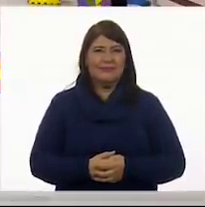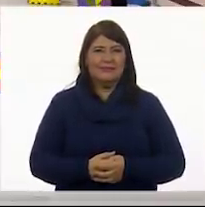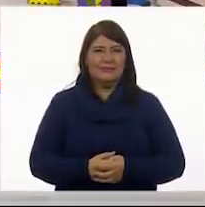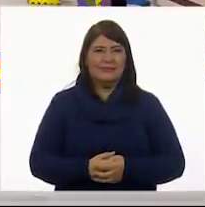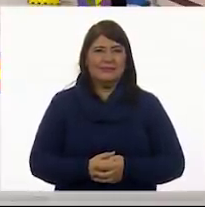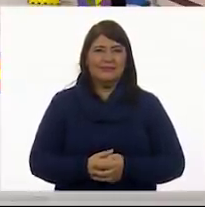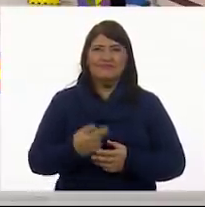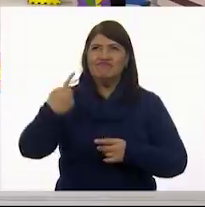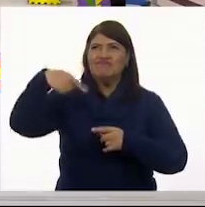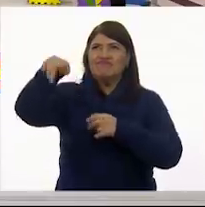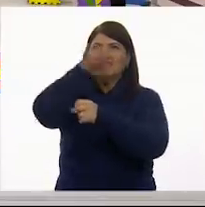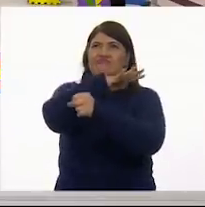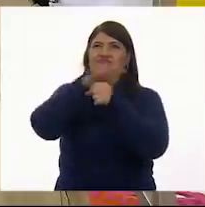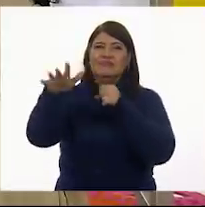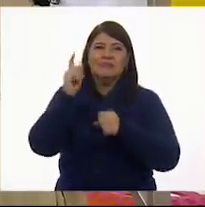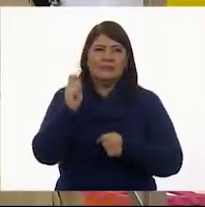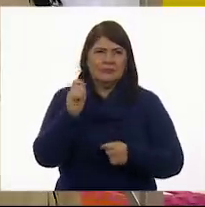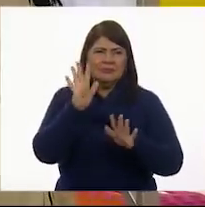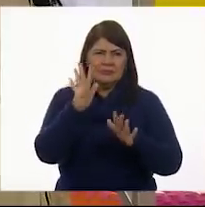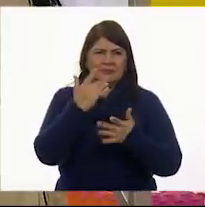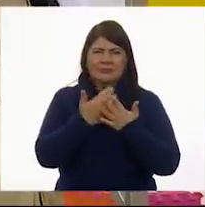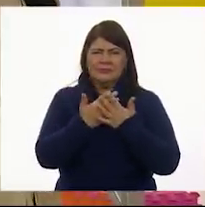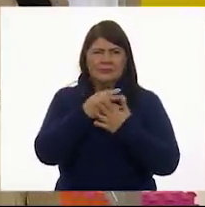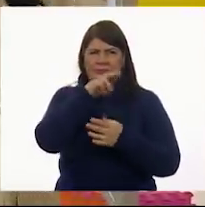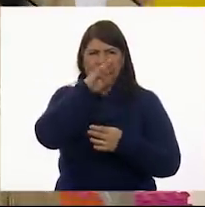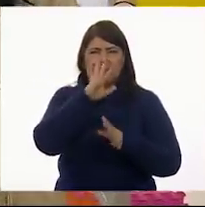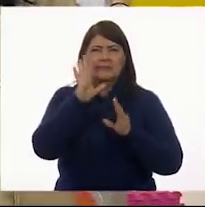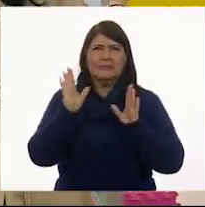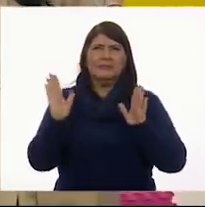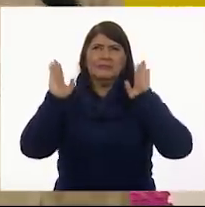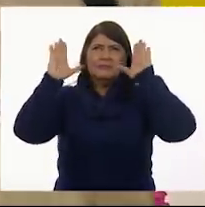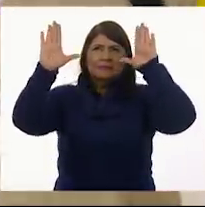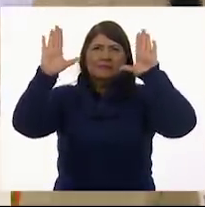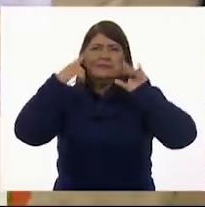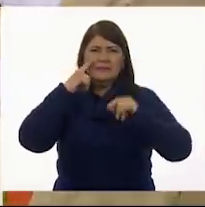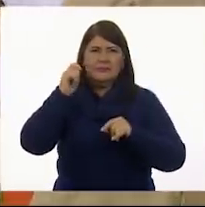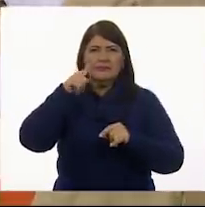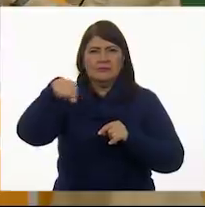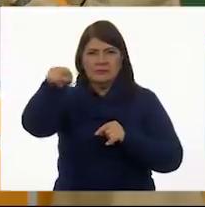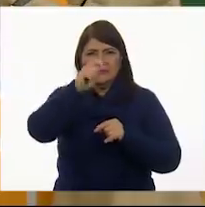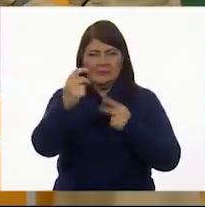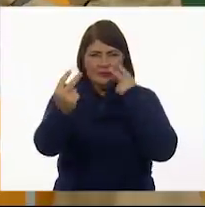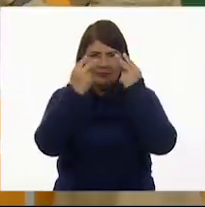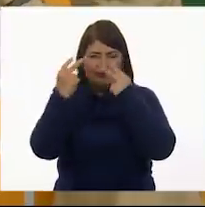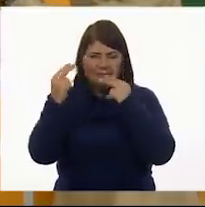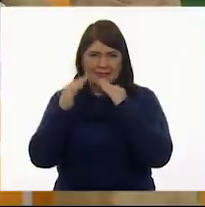Casi no hay espacio ya. Aquí, aquí encima, mira esto. Para que puedan verla en casa.